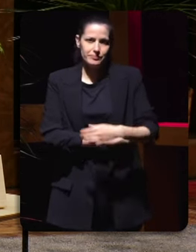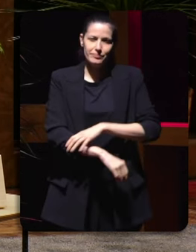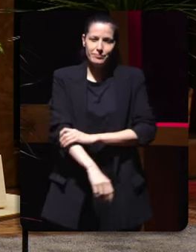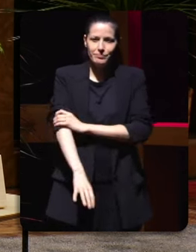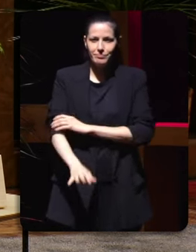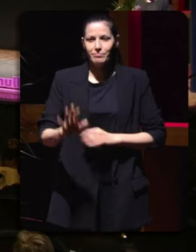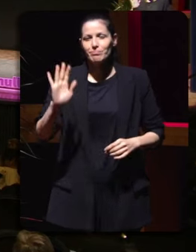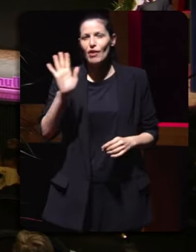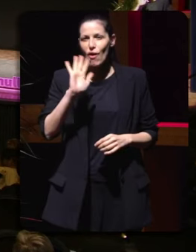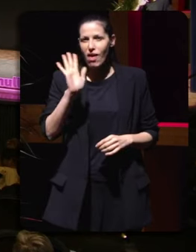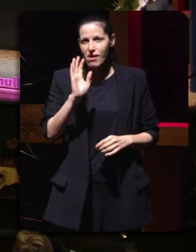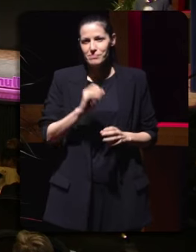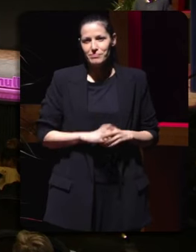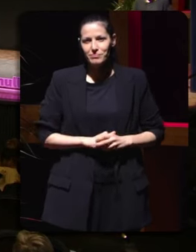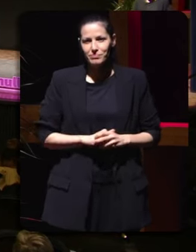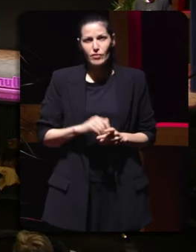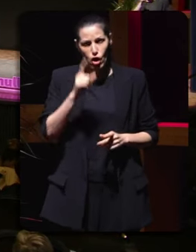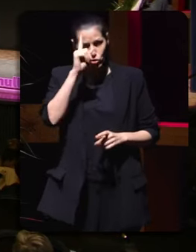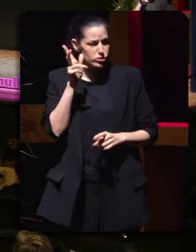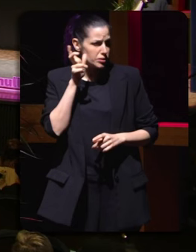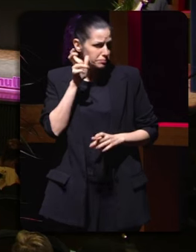Hola Estásse oindo? No, sí